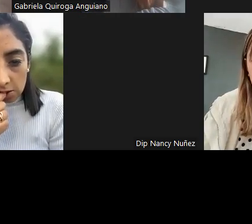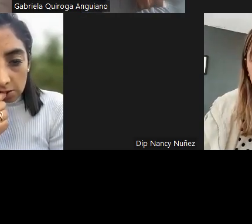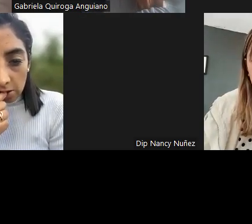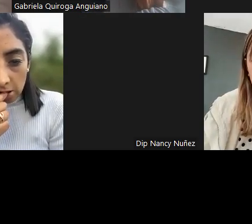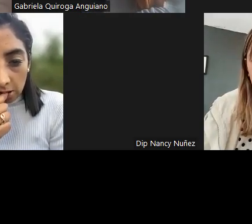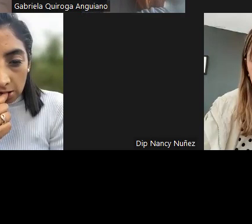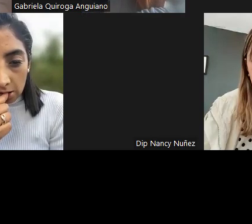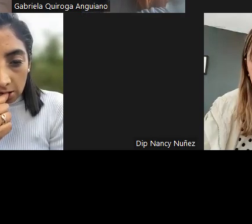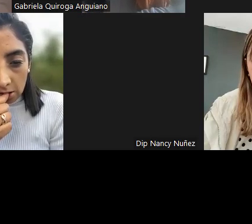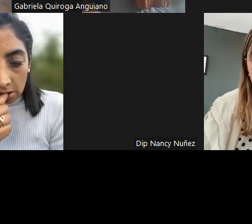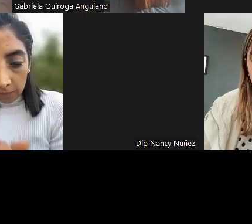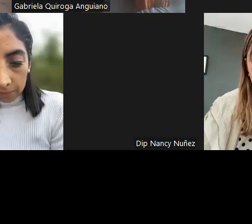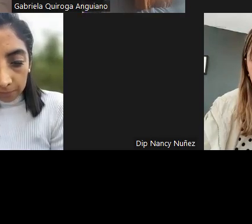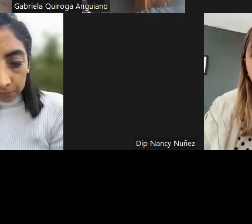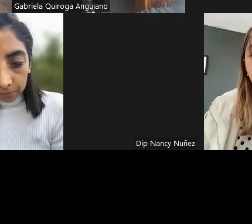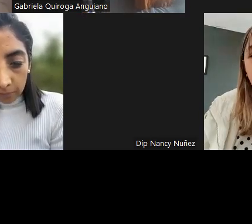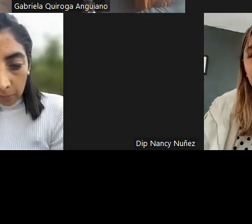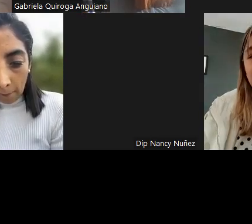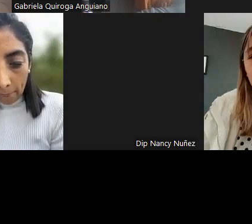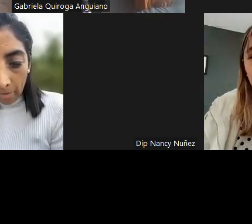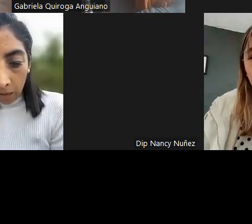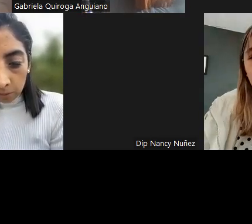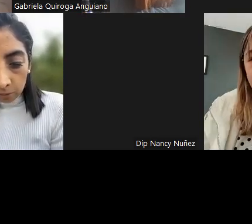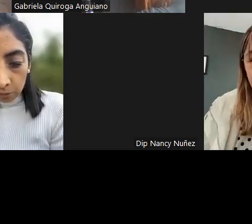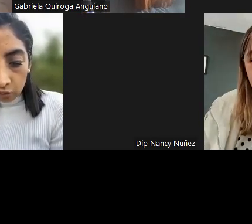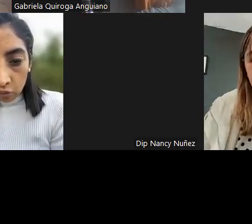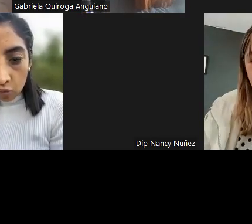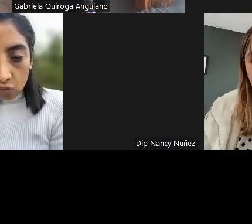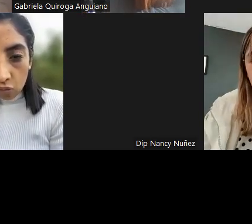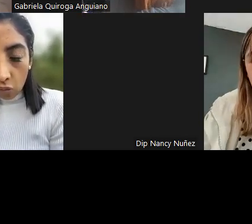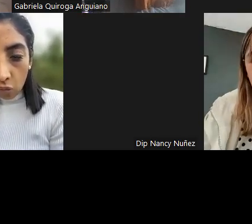Diputada Nancy Marlene Núñez Reséndiz. Nancy Núñez presente.